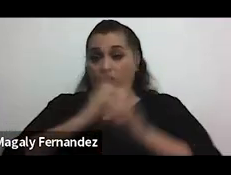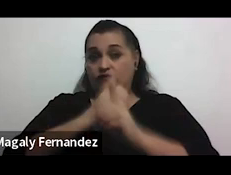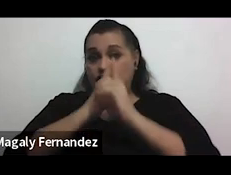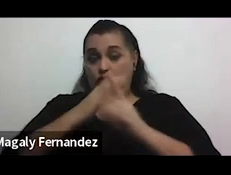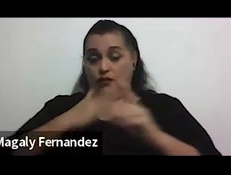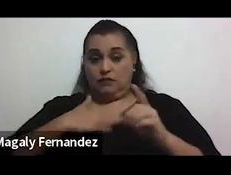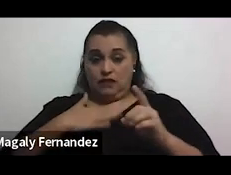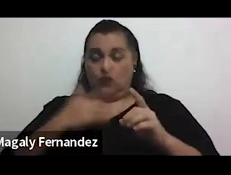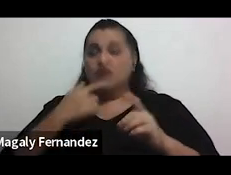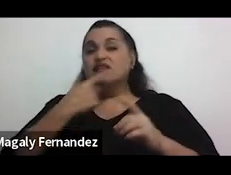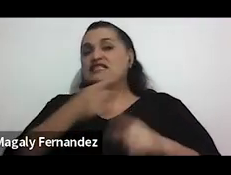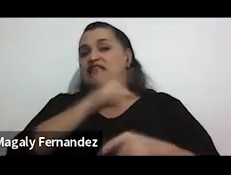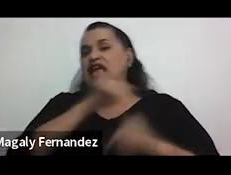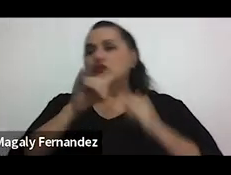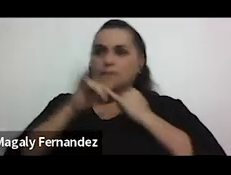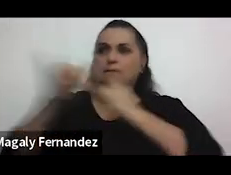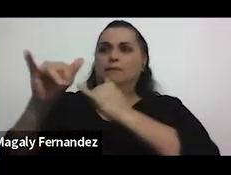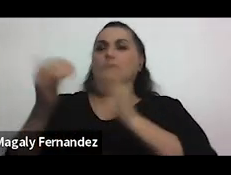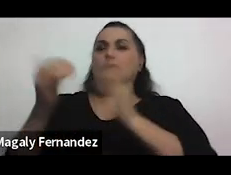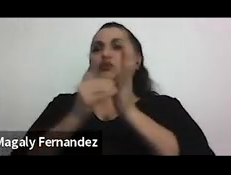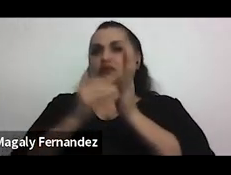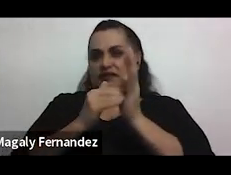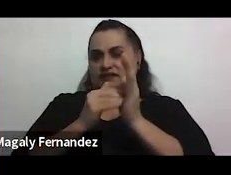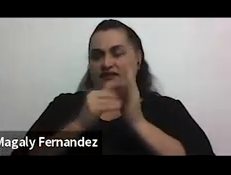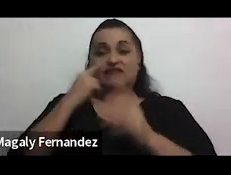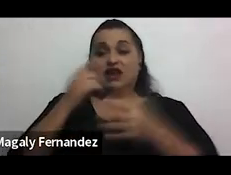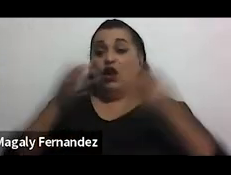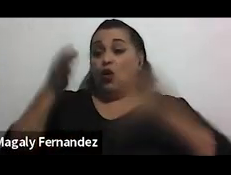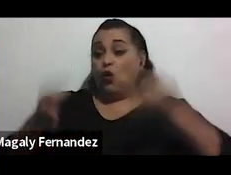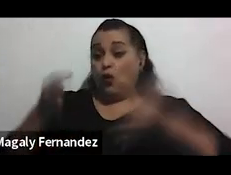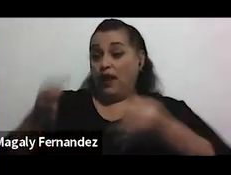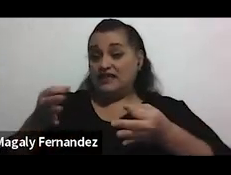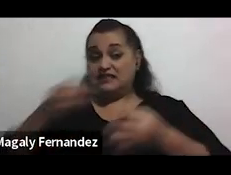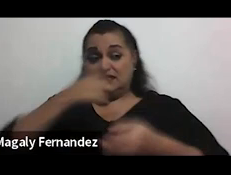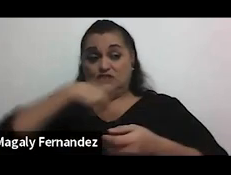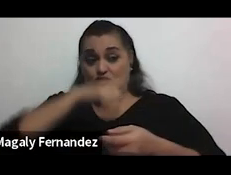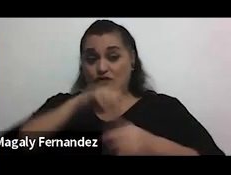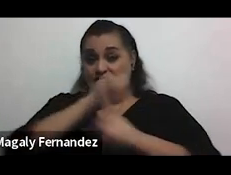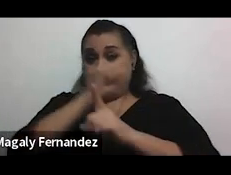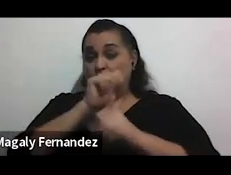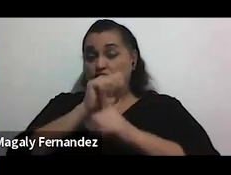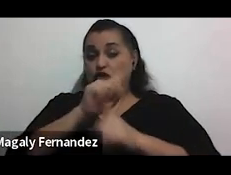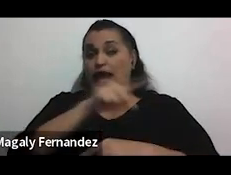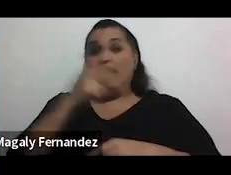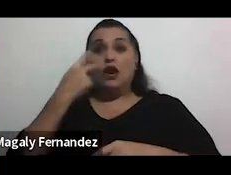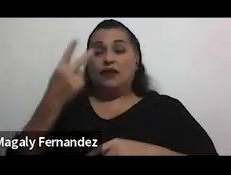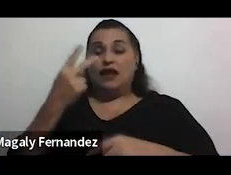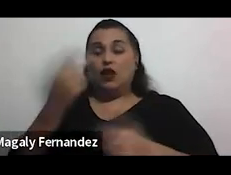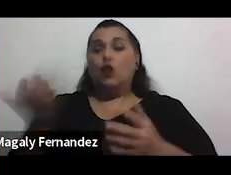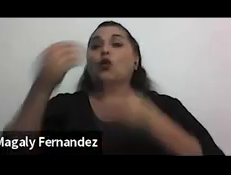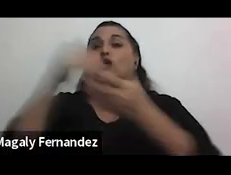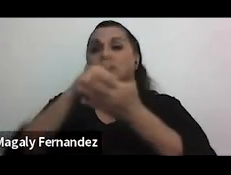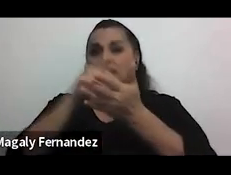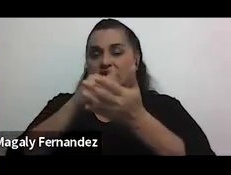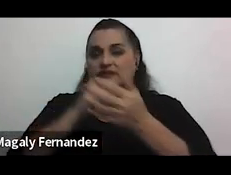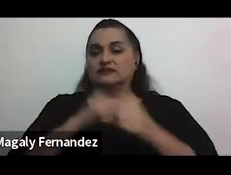dijeron que iban a apelar a eso porque casualmente el juez que estaba llevando el caso de nosotros lo acababan de ver reincorporado por